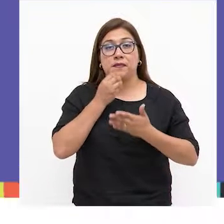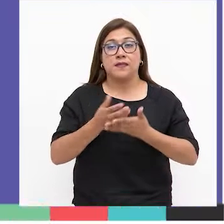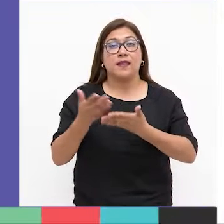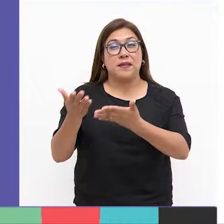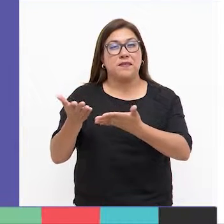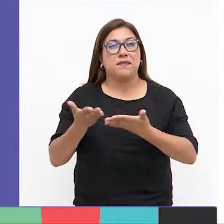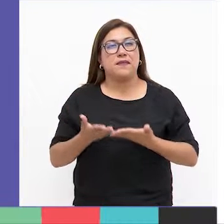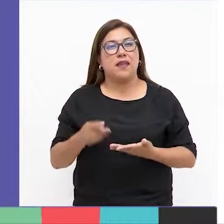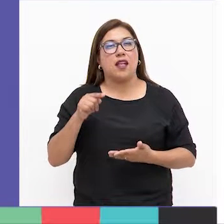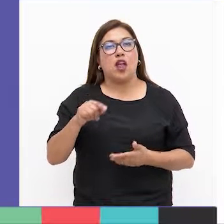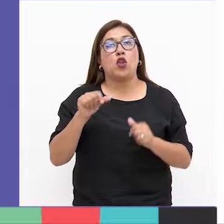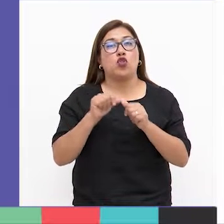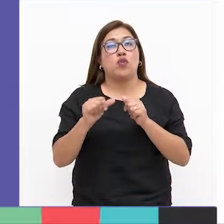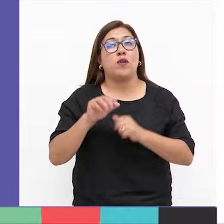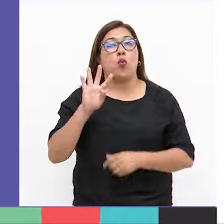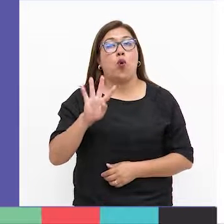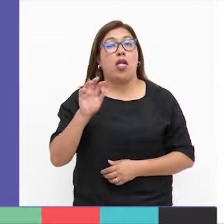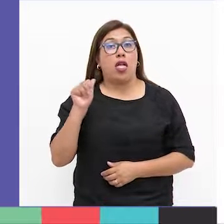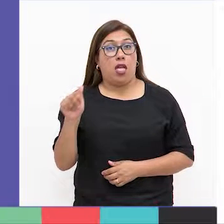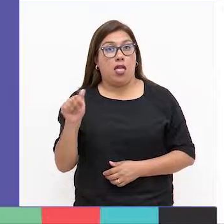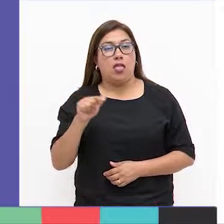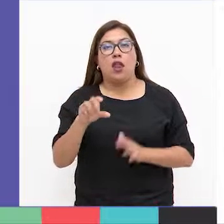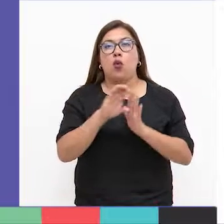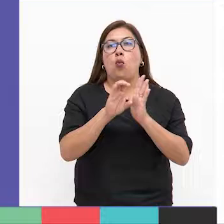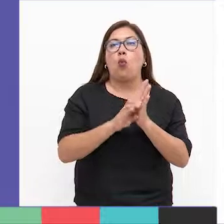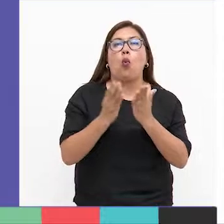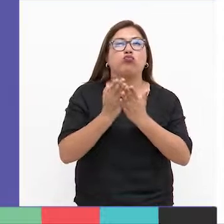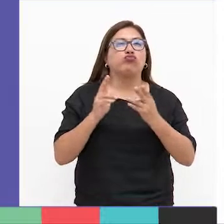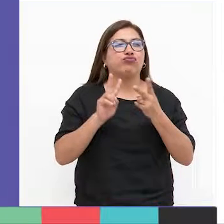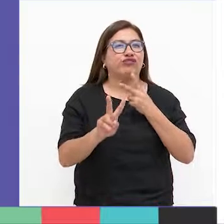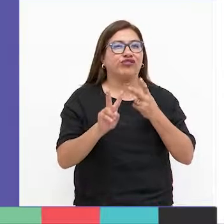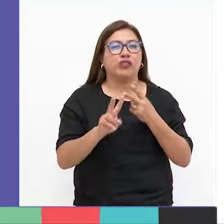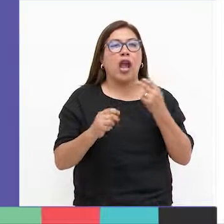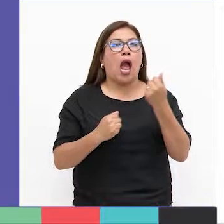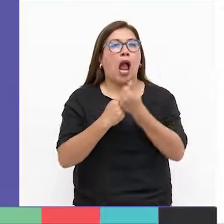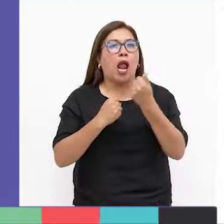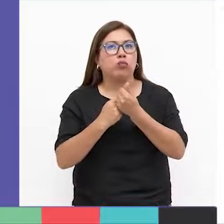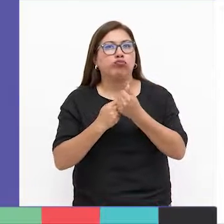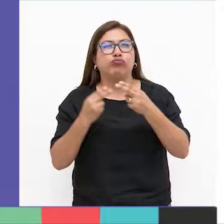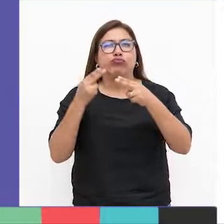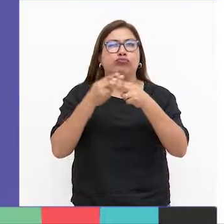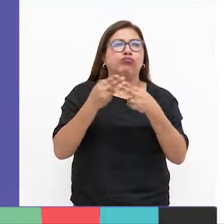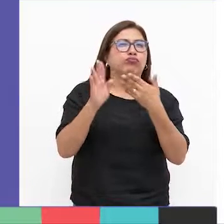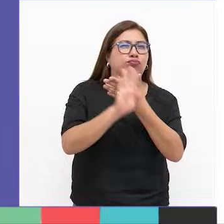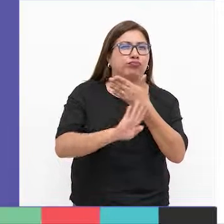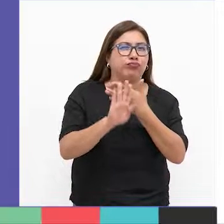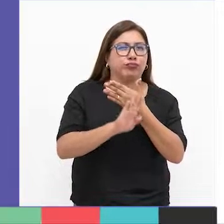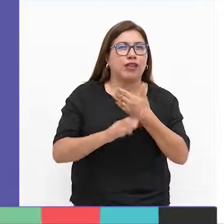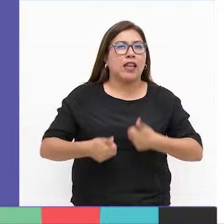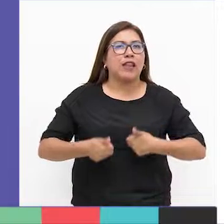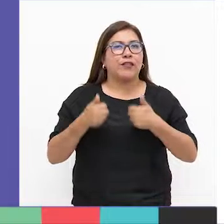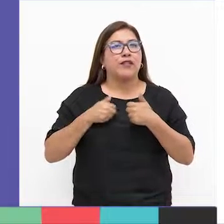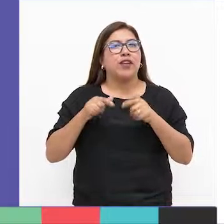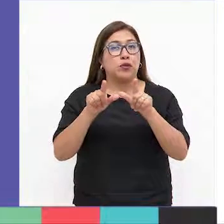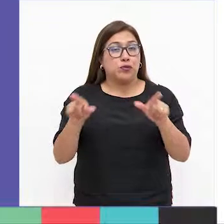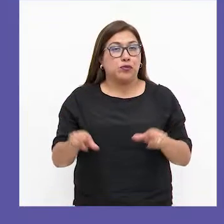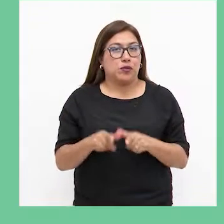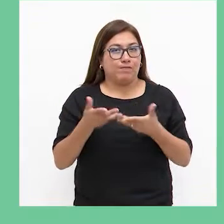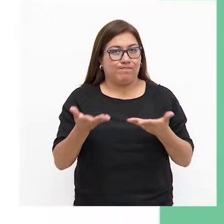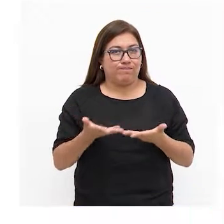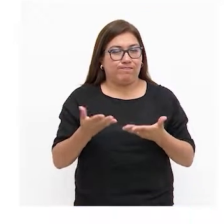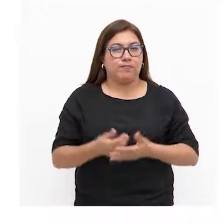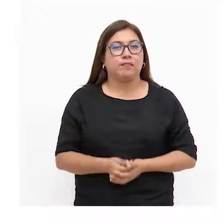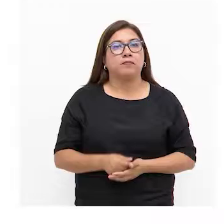bienvenidos y bienvenidas al módulo 4a del curso virtual nombramiento de apoyos y salvaguardias en la vía judicial